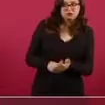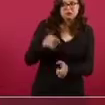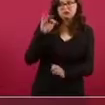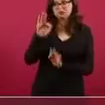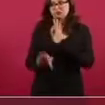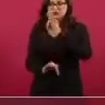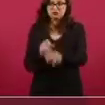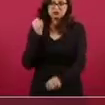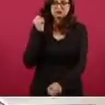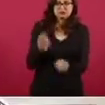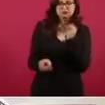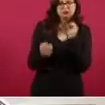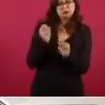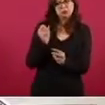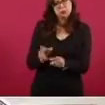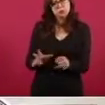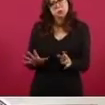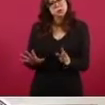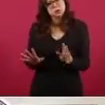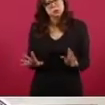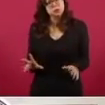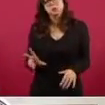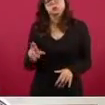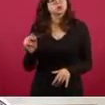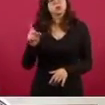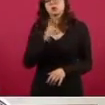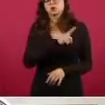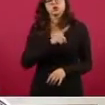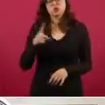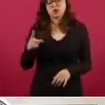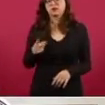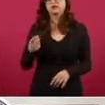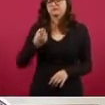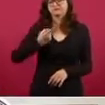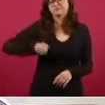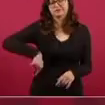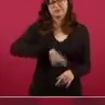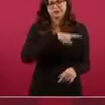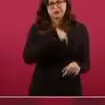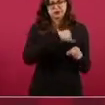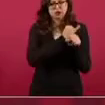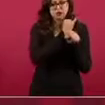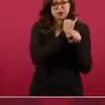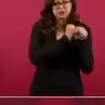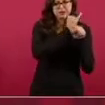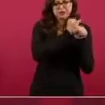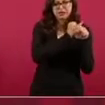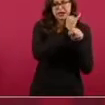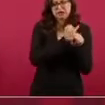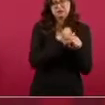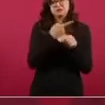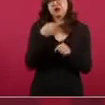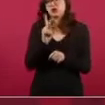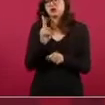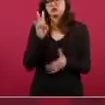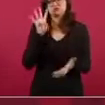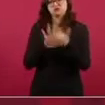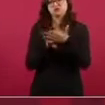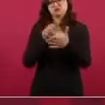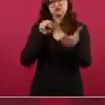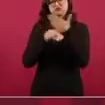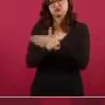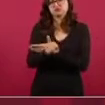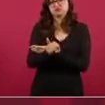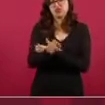privilegio ni ningún trato distinto a cualquier persona privada de la libertad, evidentemente